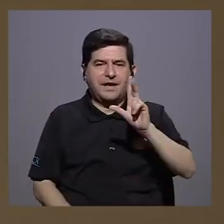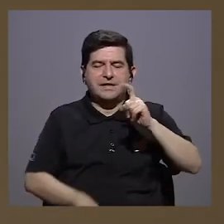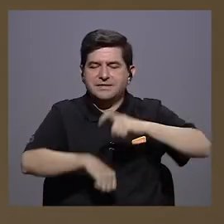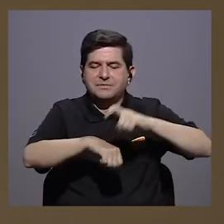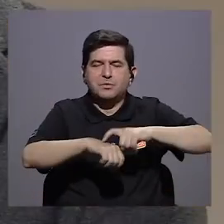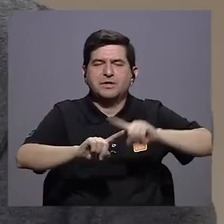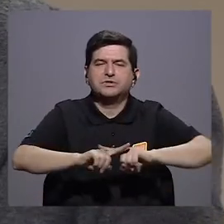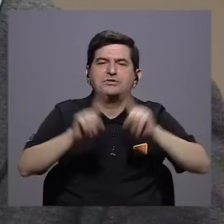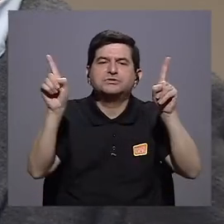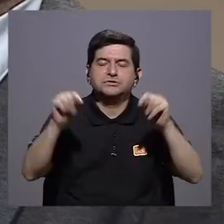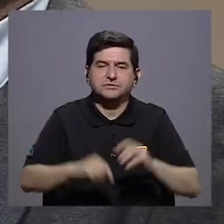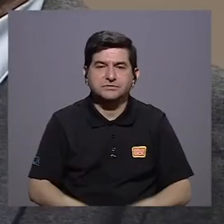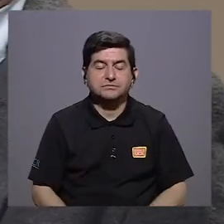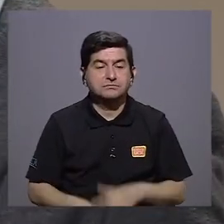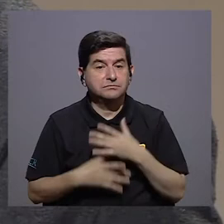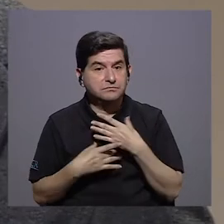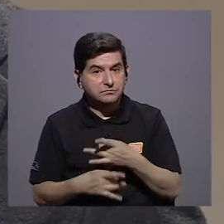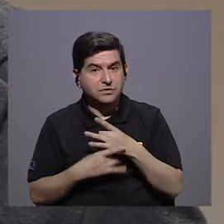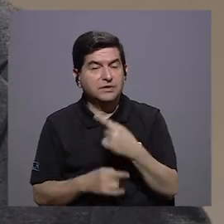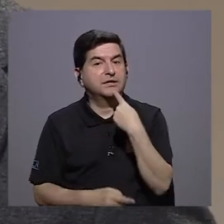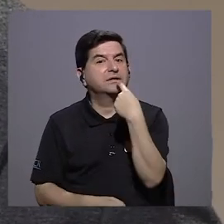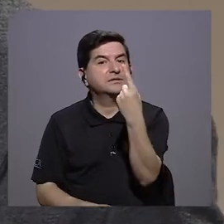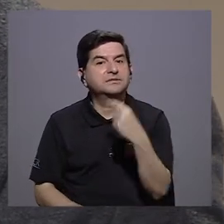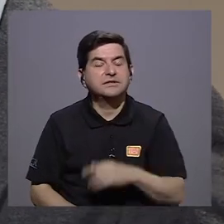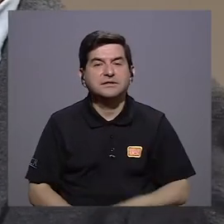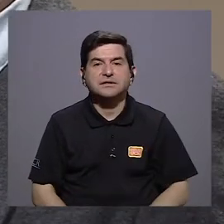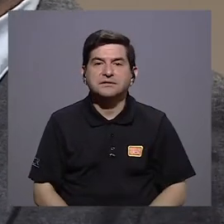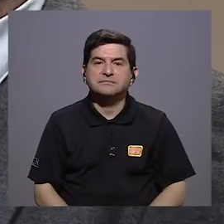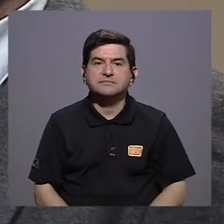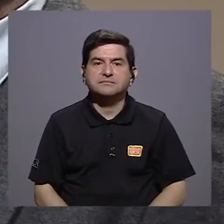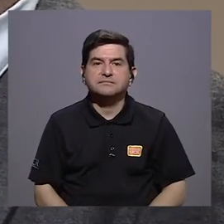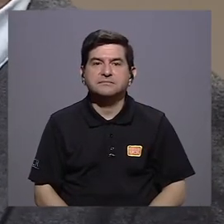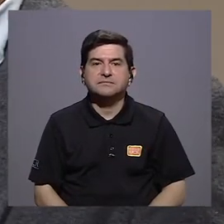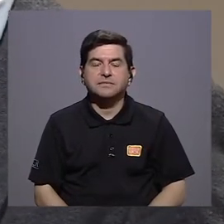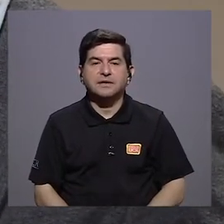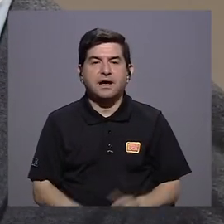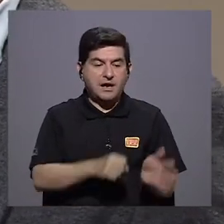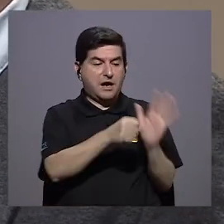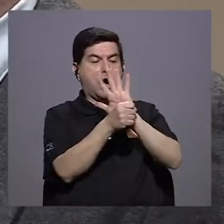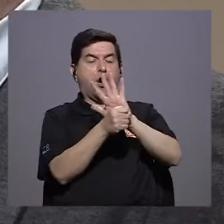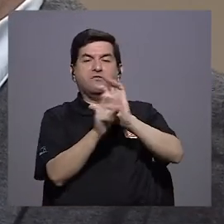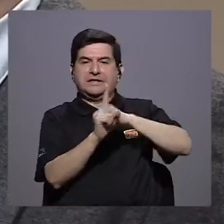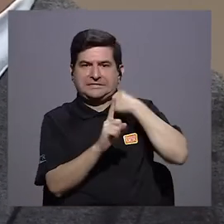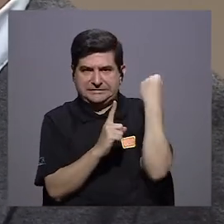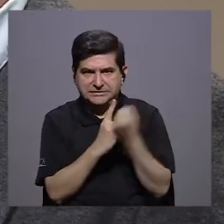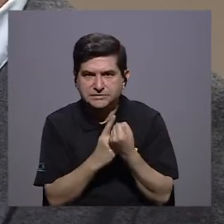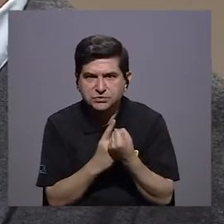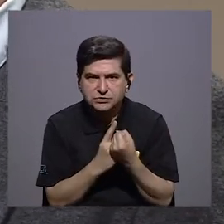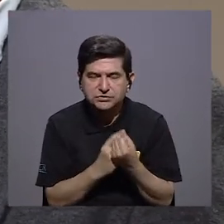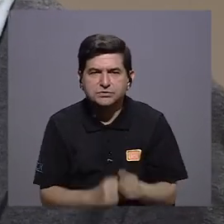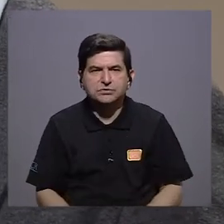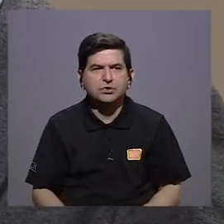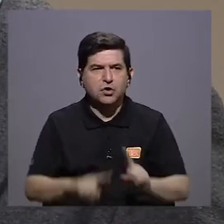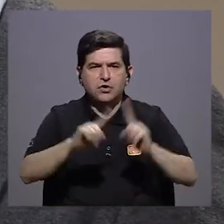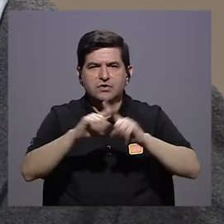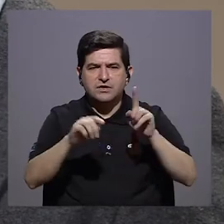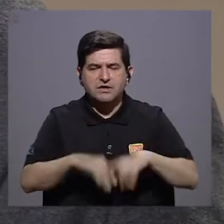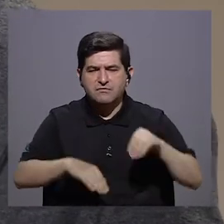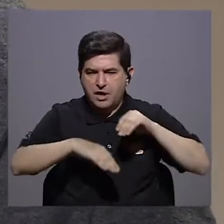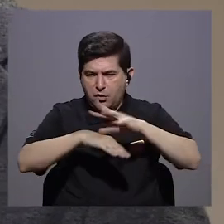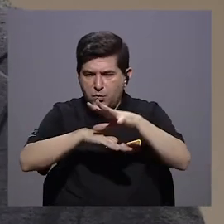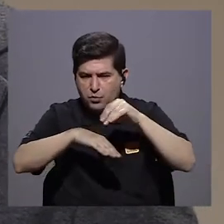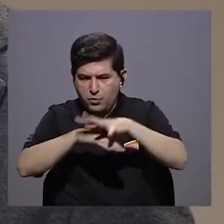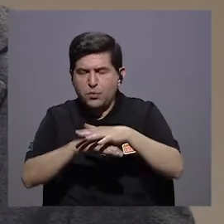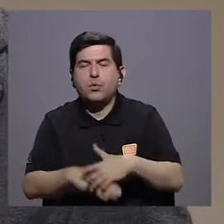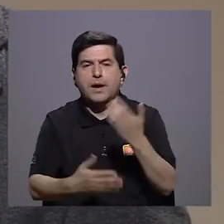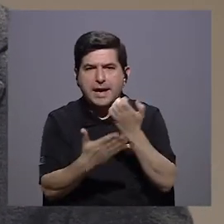momentos diferentes? Pues es interesante que menciona eso porque ante el COVID, ¿verdad?, ha venido ciertas consecuencias como las